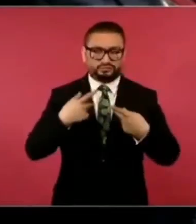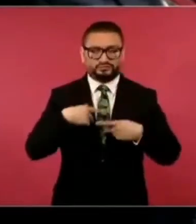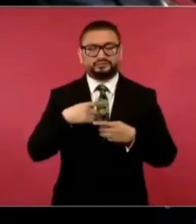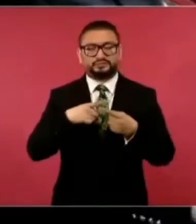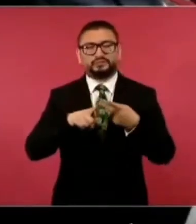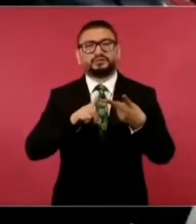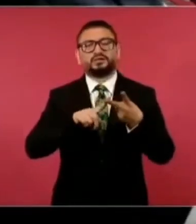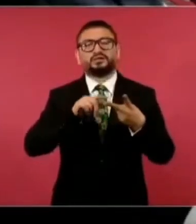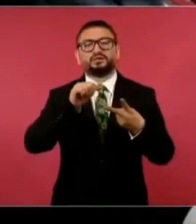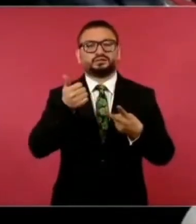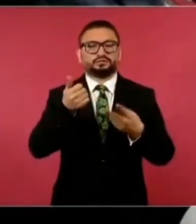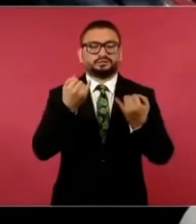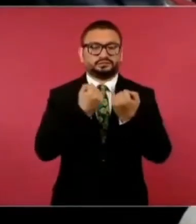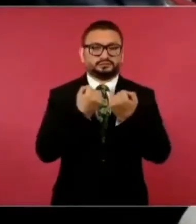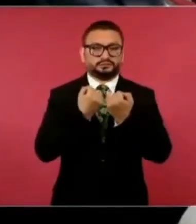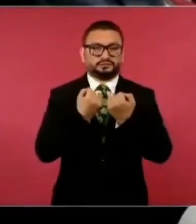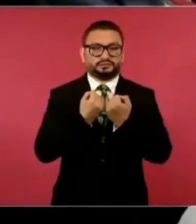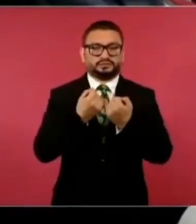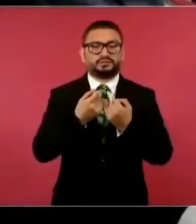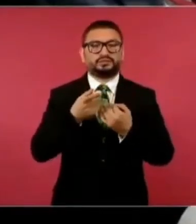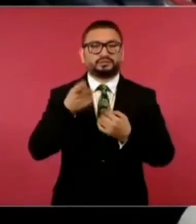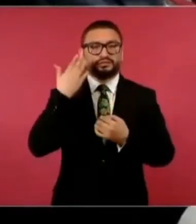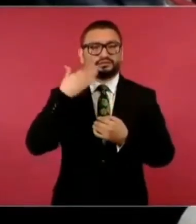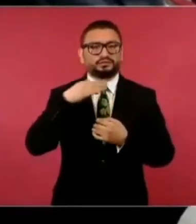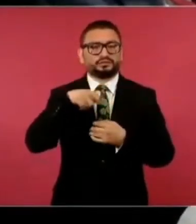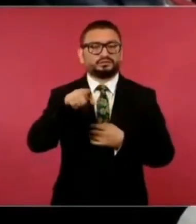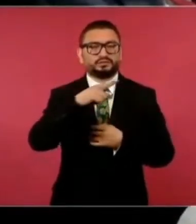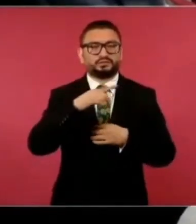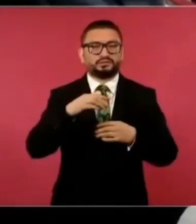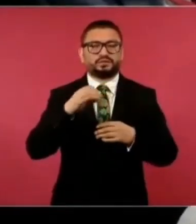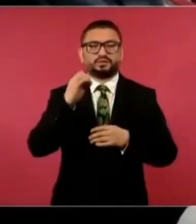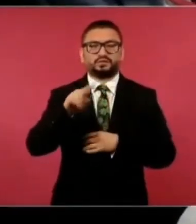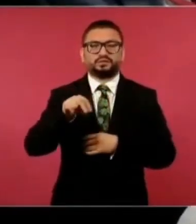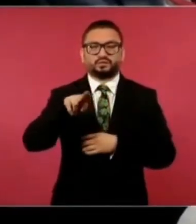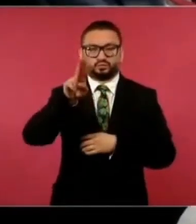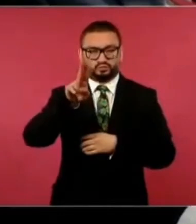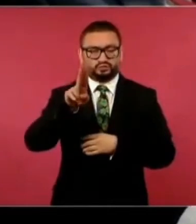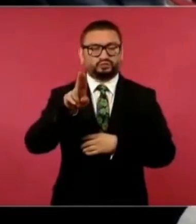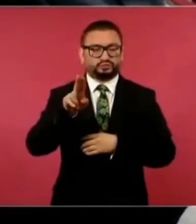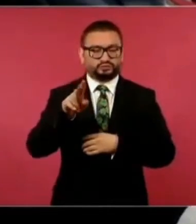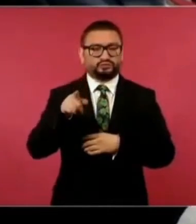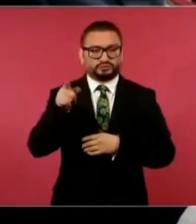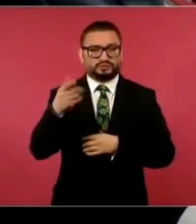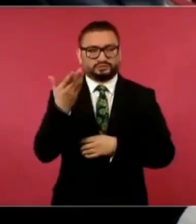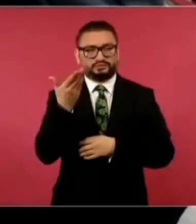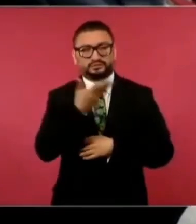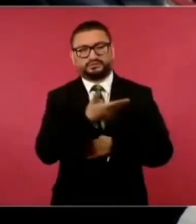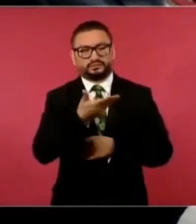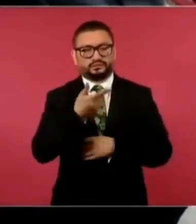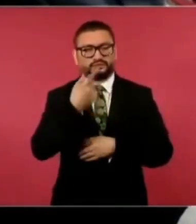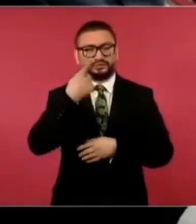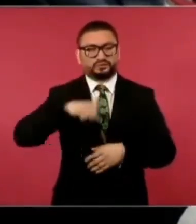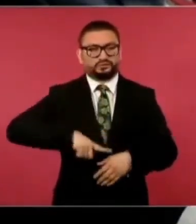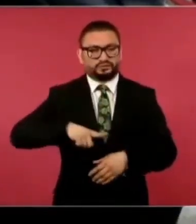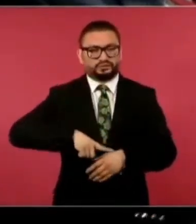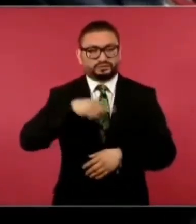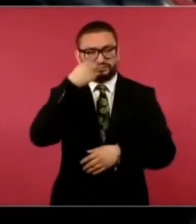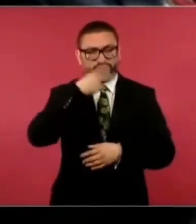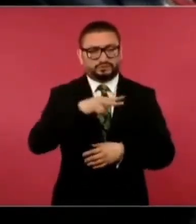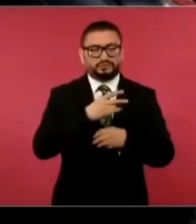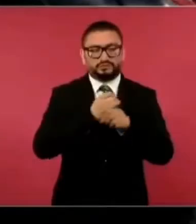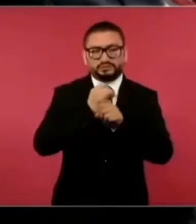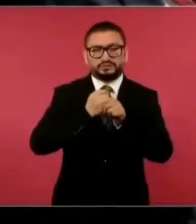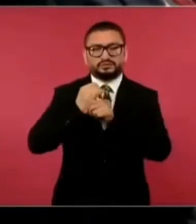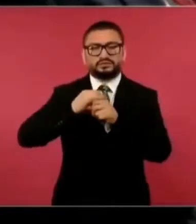otra, la Organización de Naciones Unidas pide a su gobierno investigar la